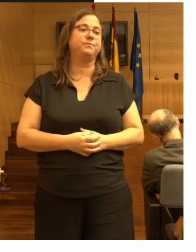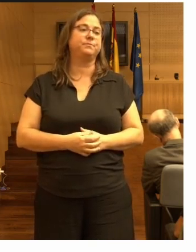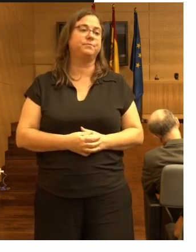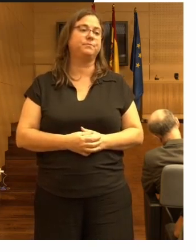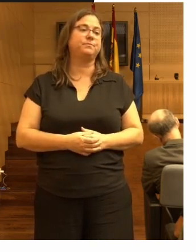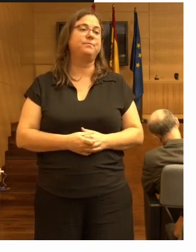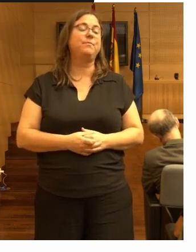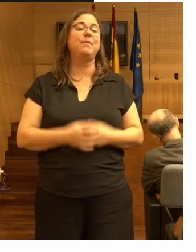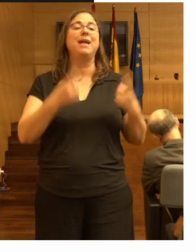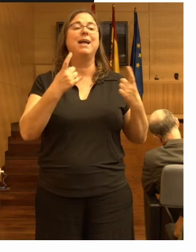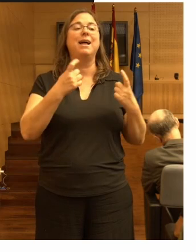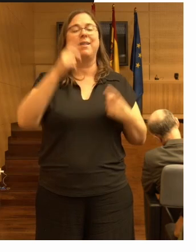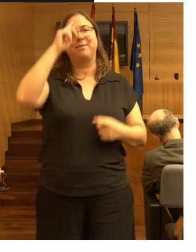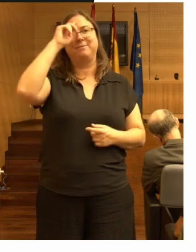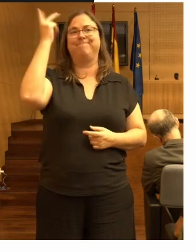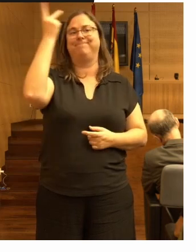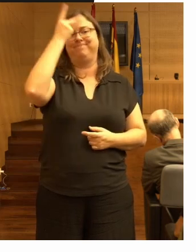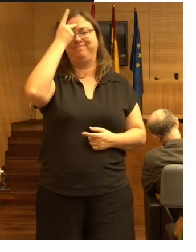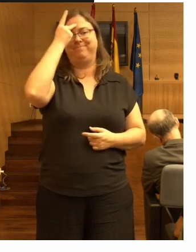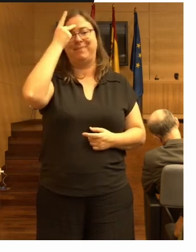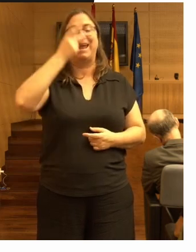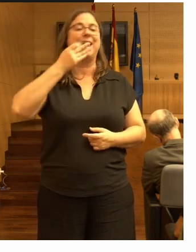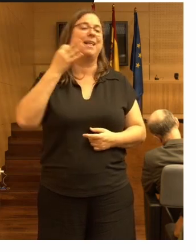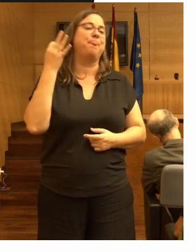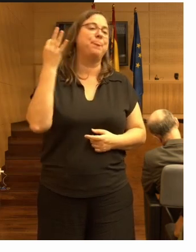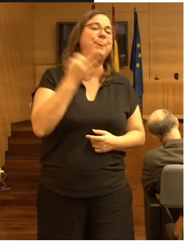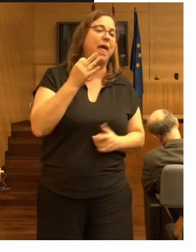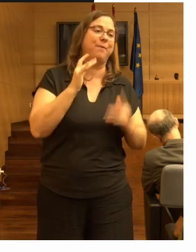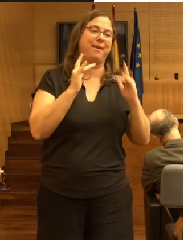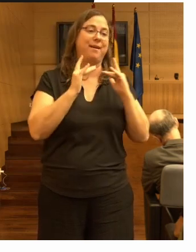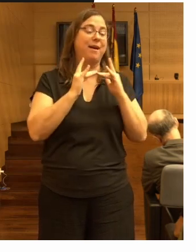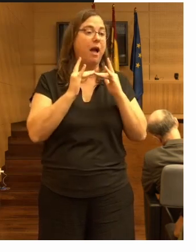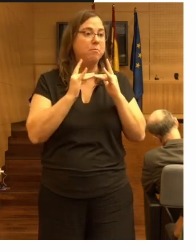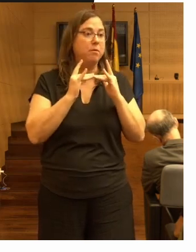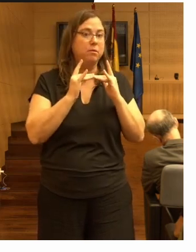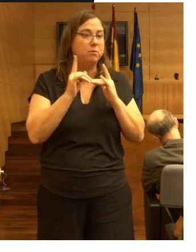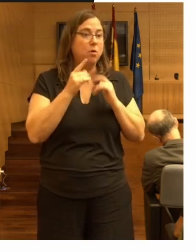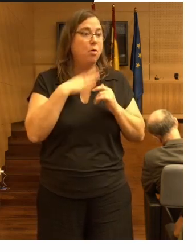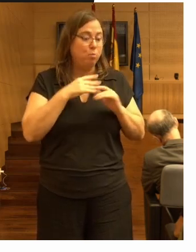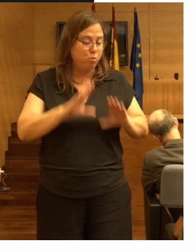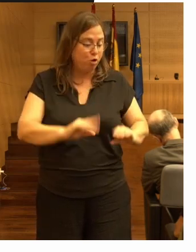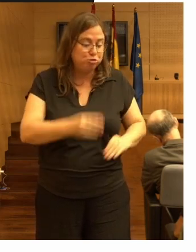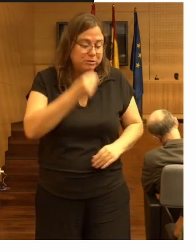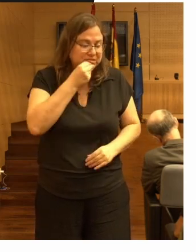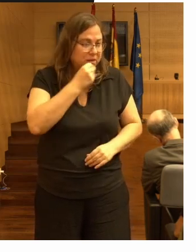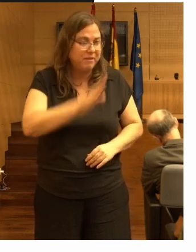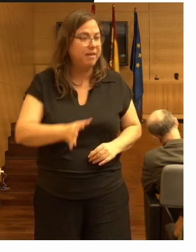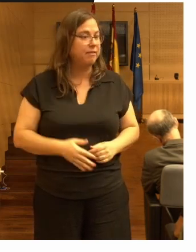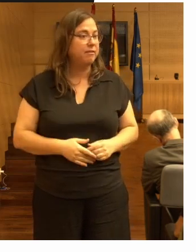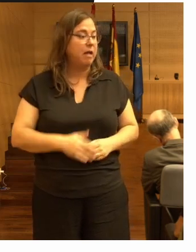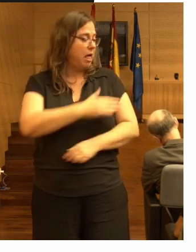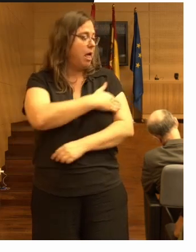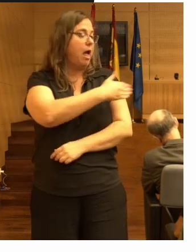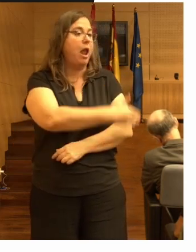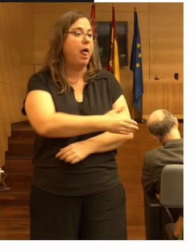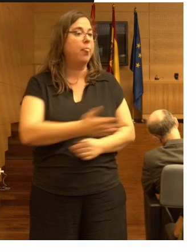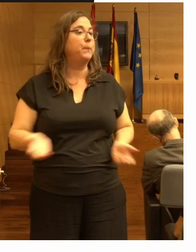hay que cambiar la mentalidad de que tienen que estar en una cama a mejor están bien en la colchoneta junto a la cama